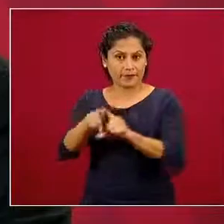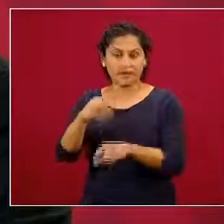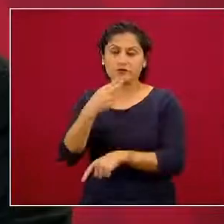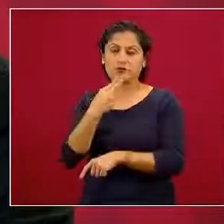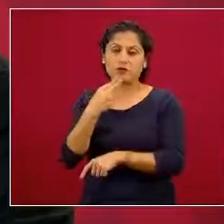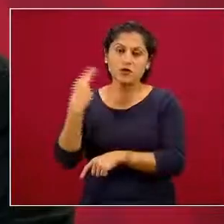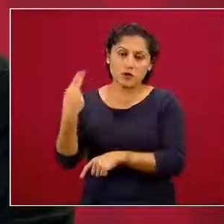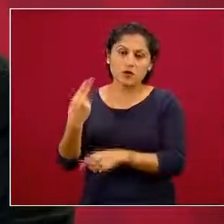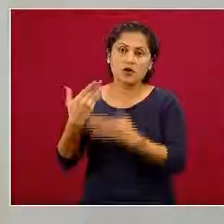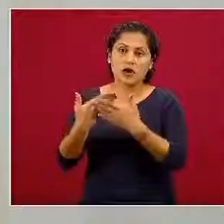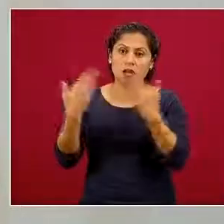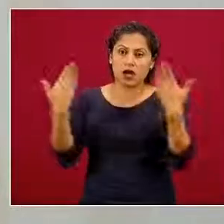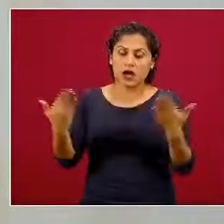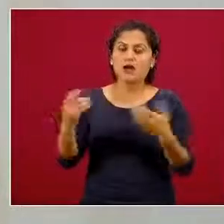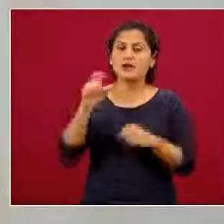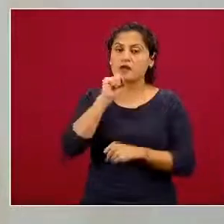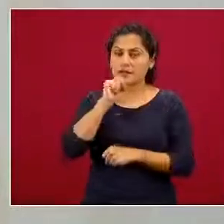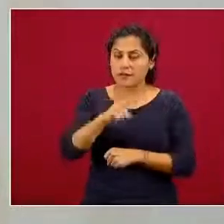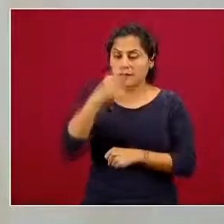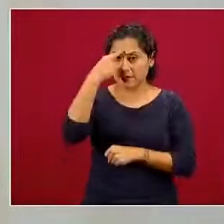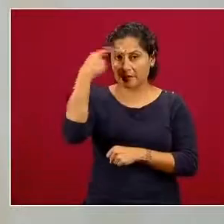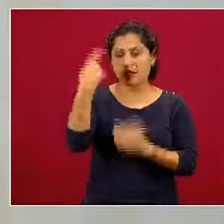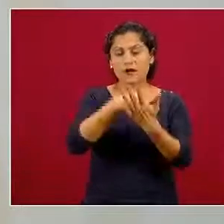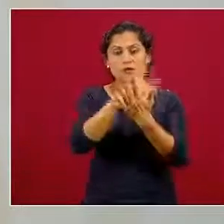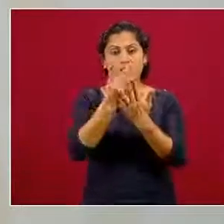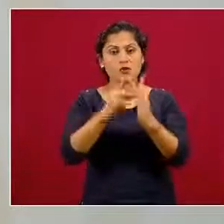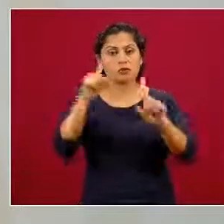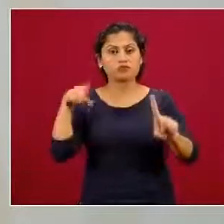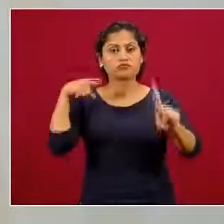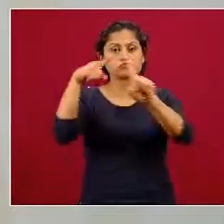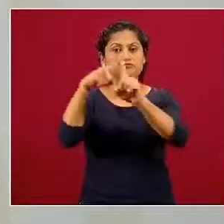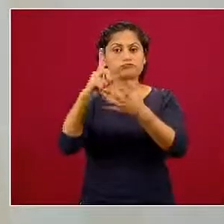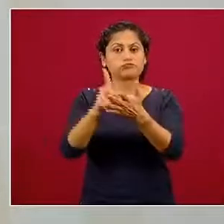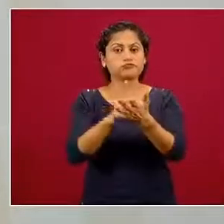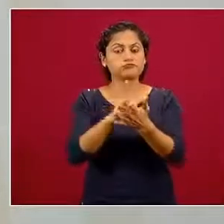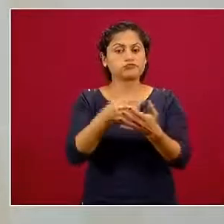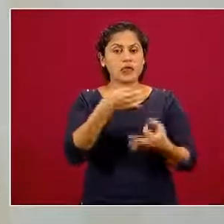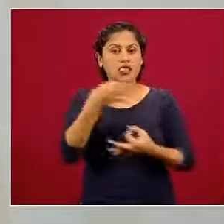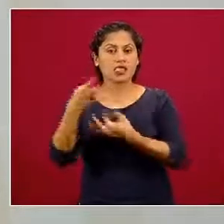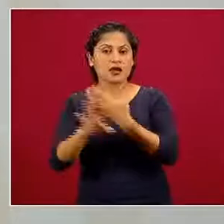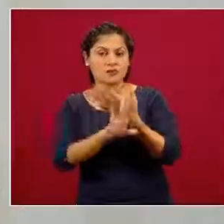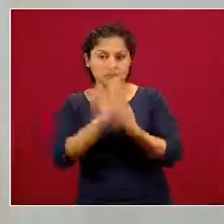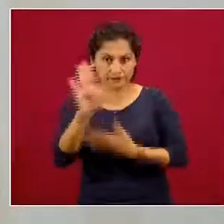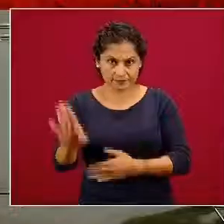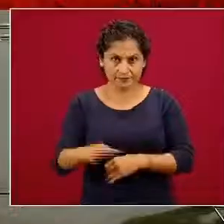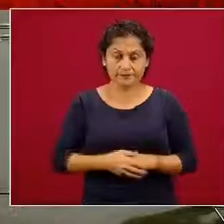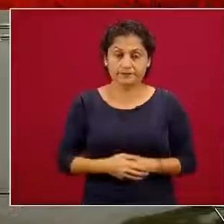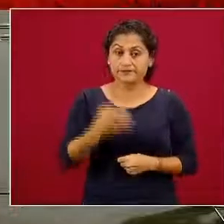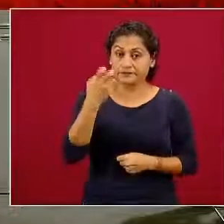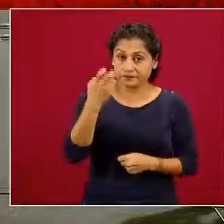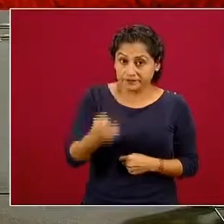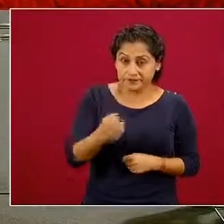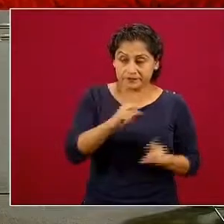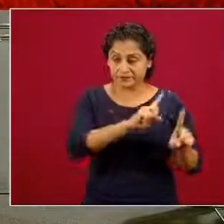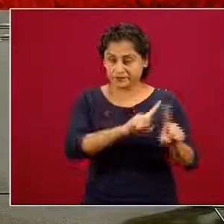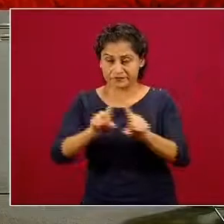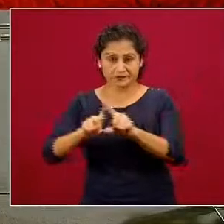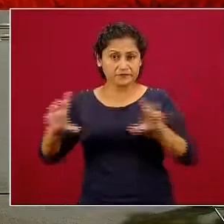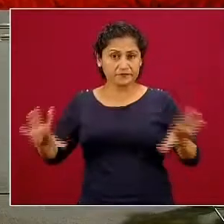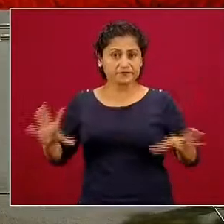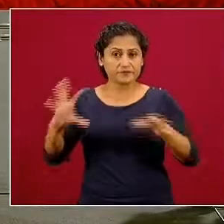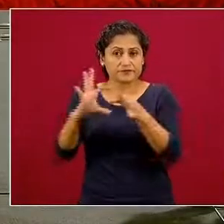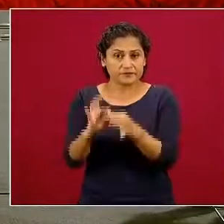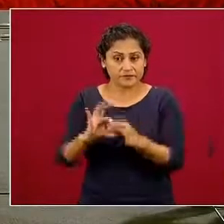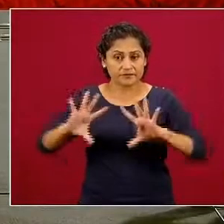contra la Prevención de Adicciones, que ha permitido conjuntar eficazmente y eficientemente a